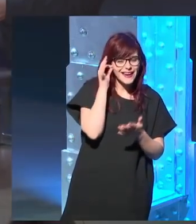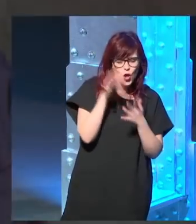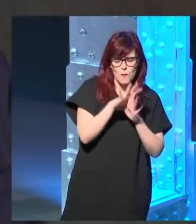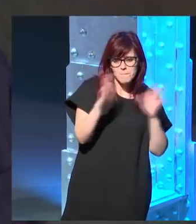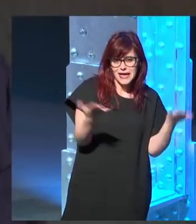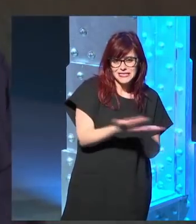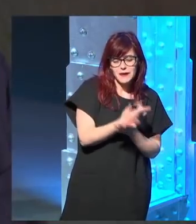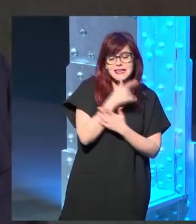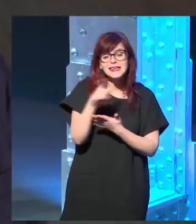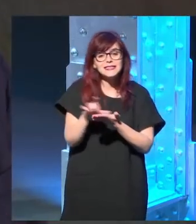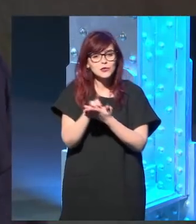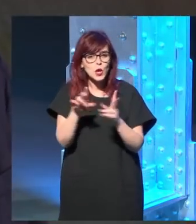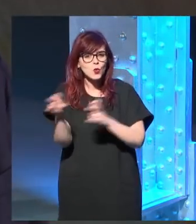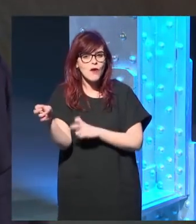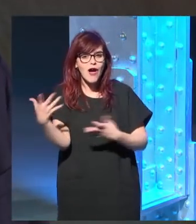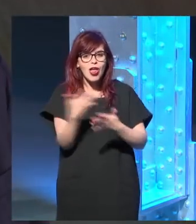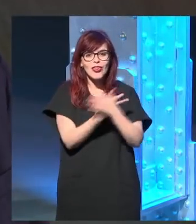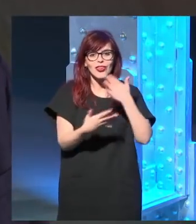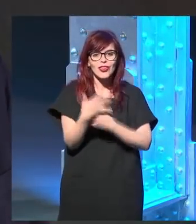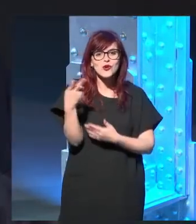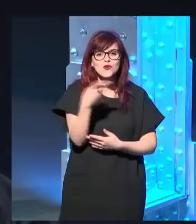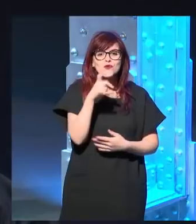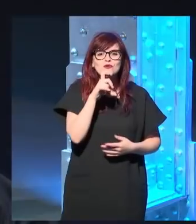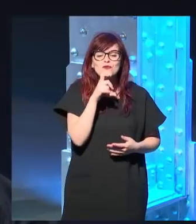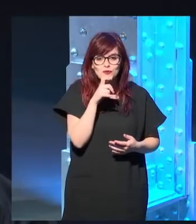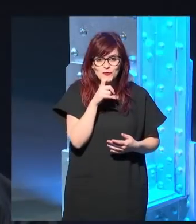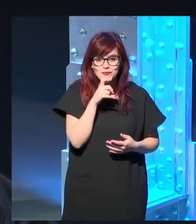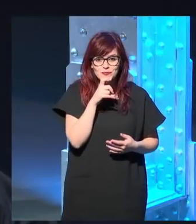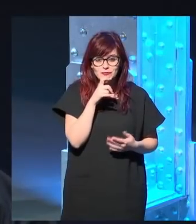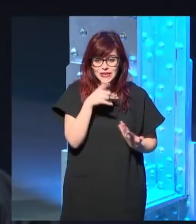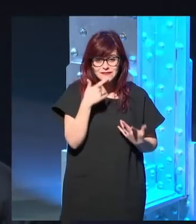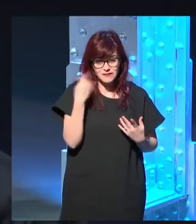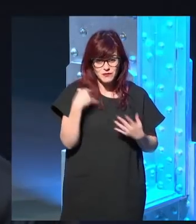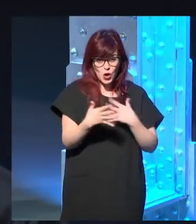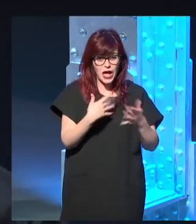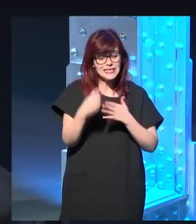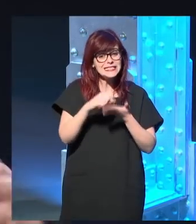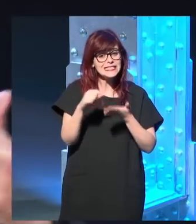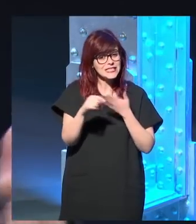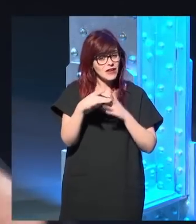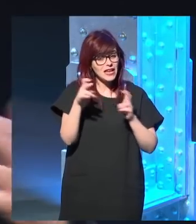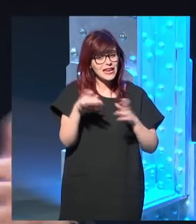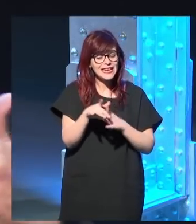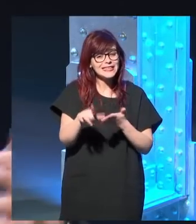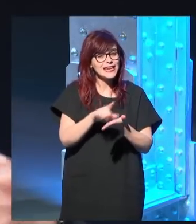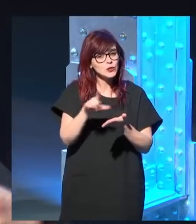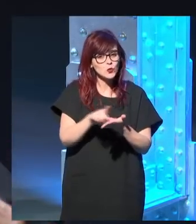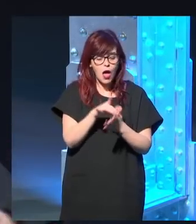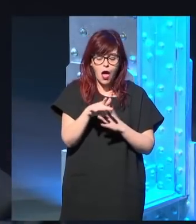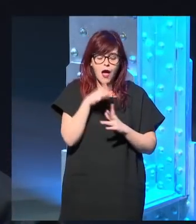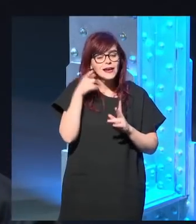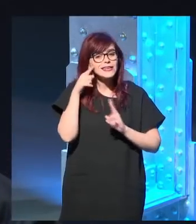literatura que consideramos novedosa? Bueno, es que mucho de lo que se escribe en la literatura que se pretende